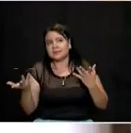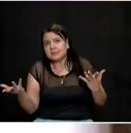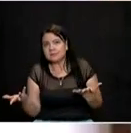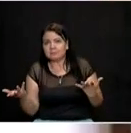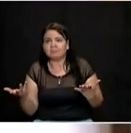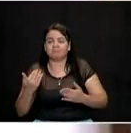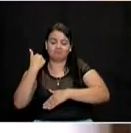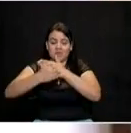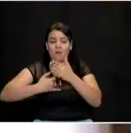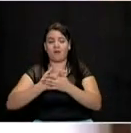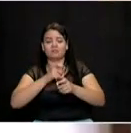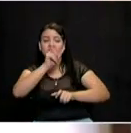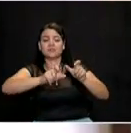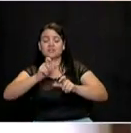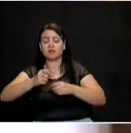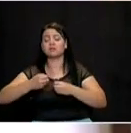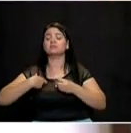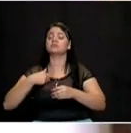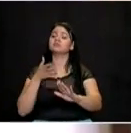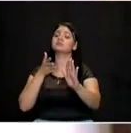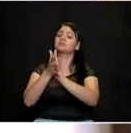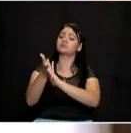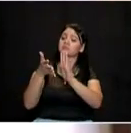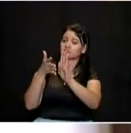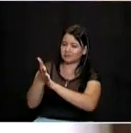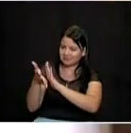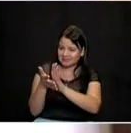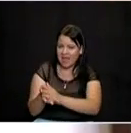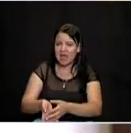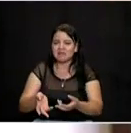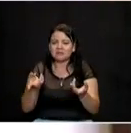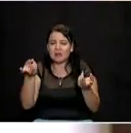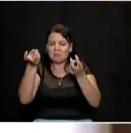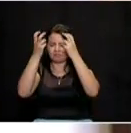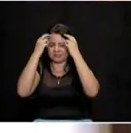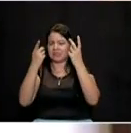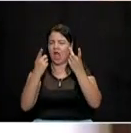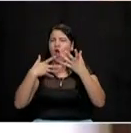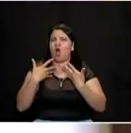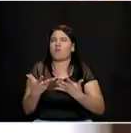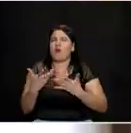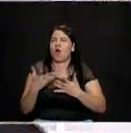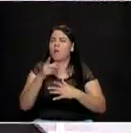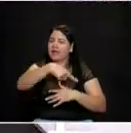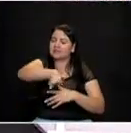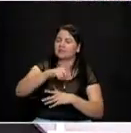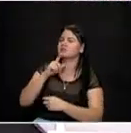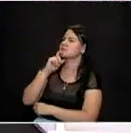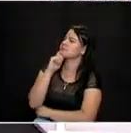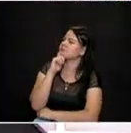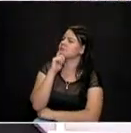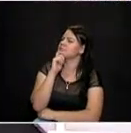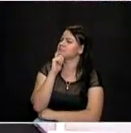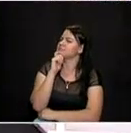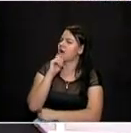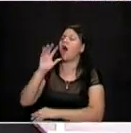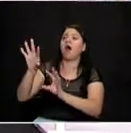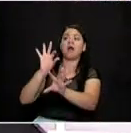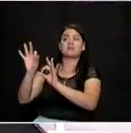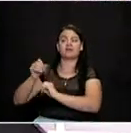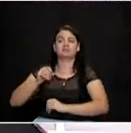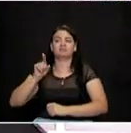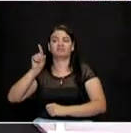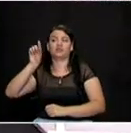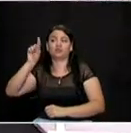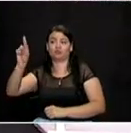entregarle a la gente conceptos e ideas claras de cómo poder escoger el próximo 27 de octubre. Y no es la última vez